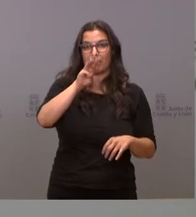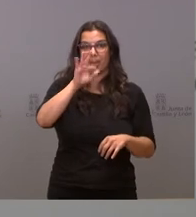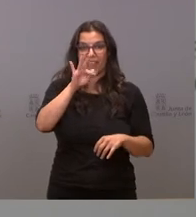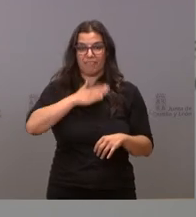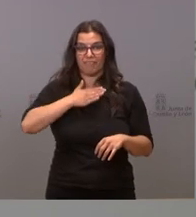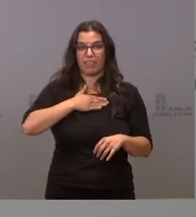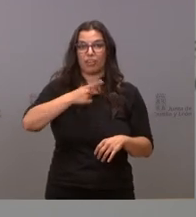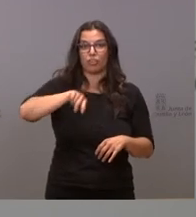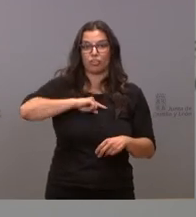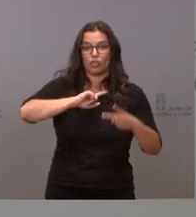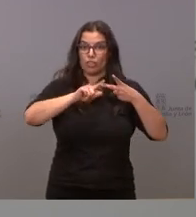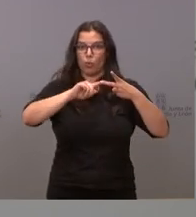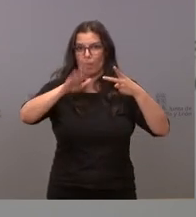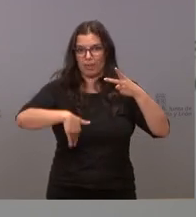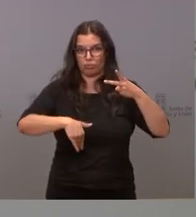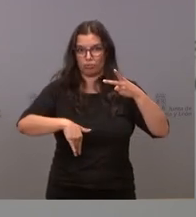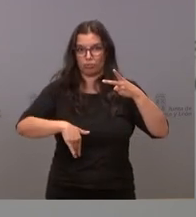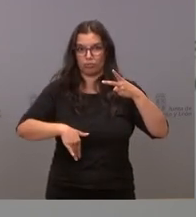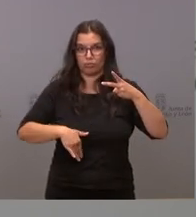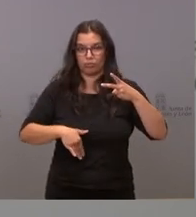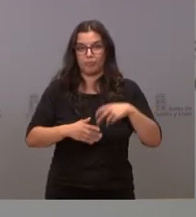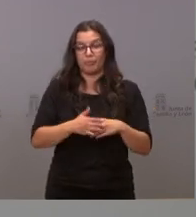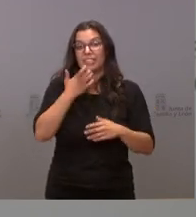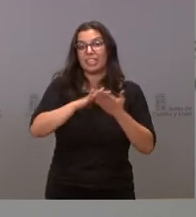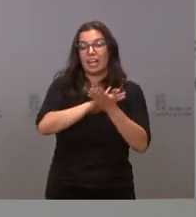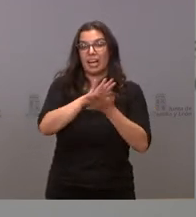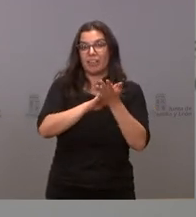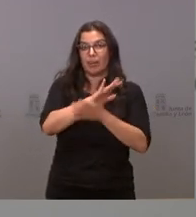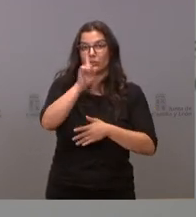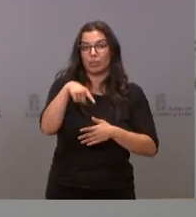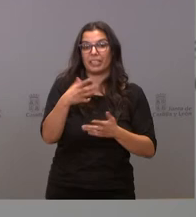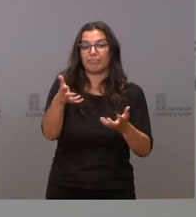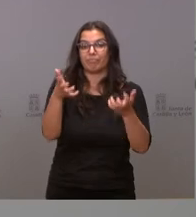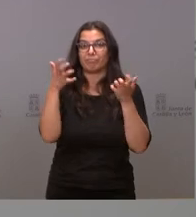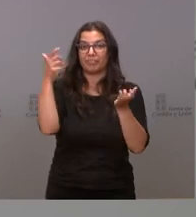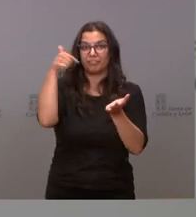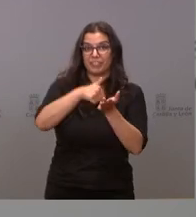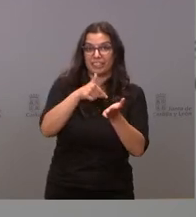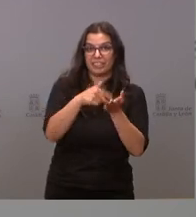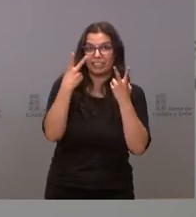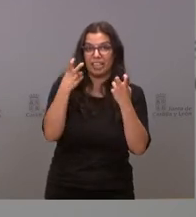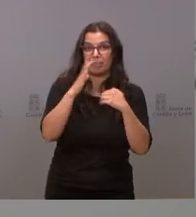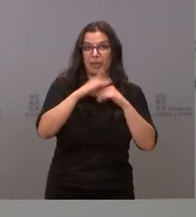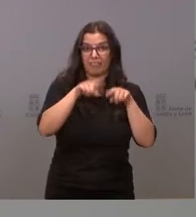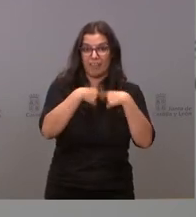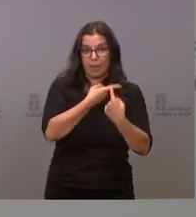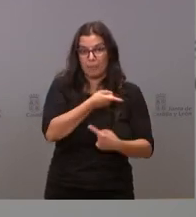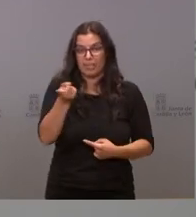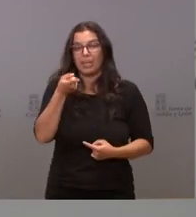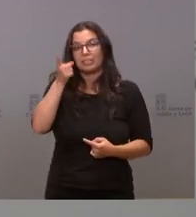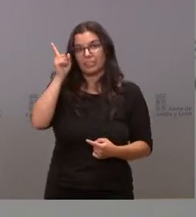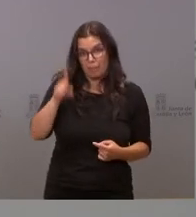segunda comunidad más baja de España y si hablamos también de beneficios fiscales para las familias también